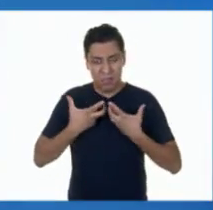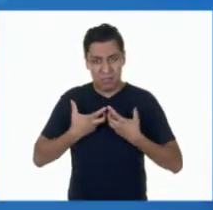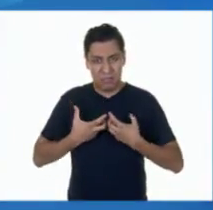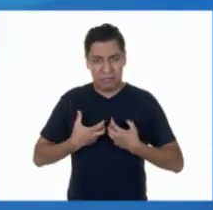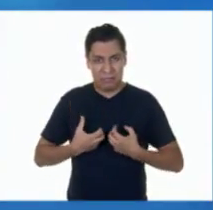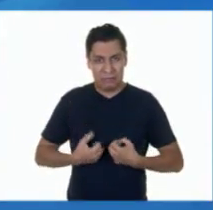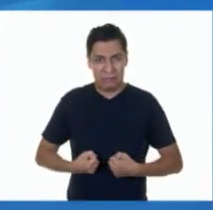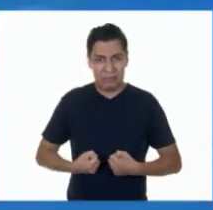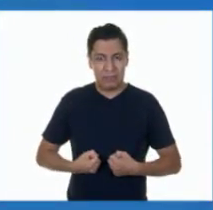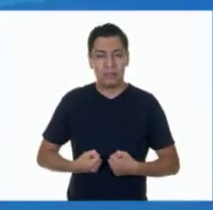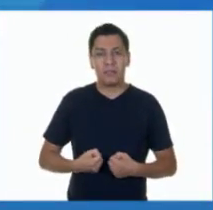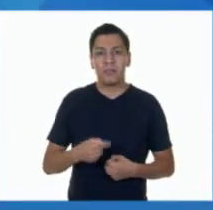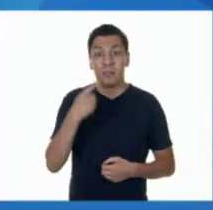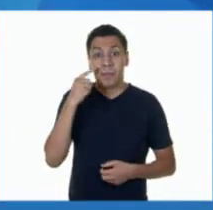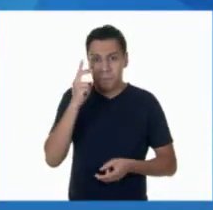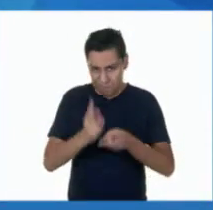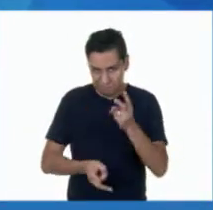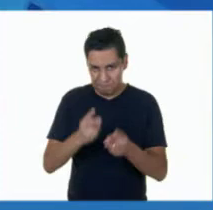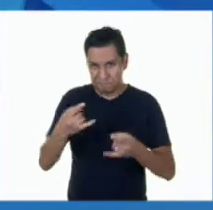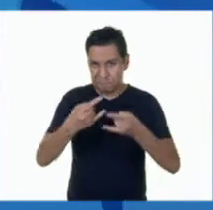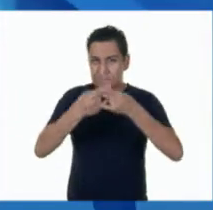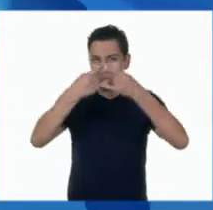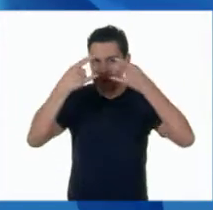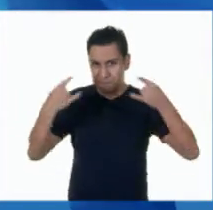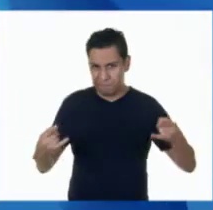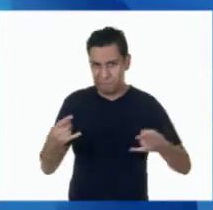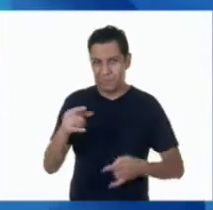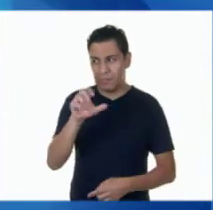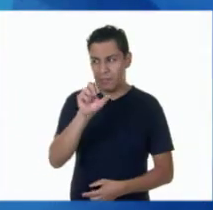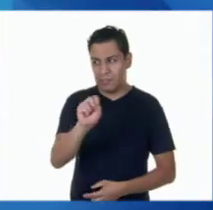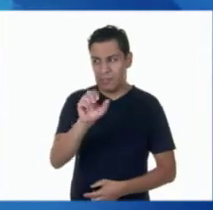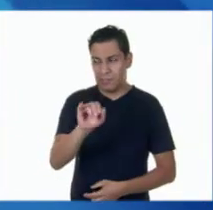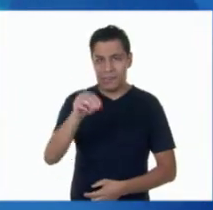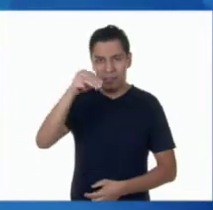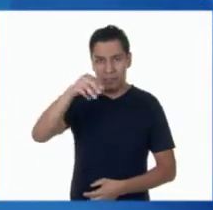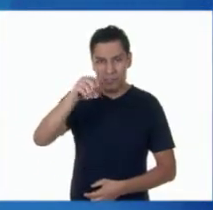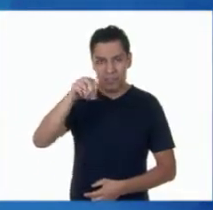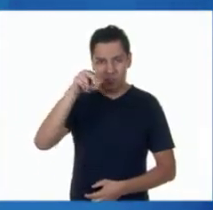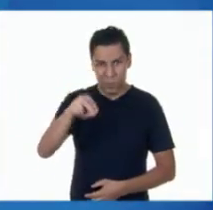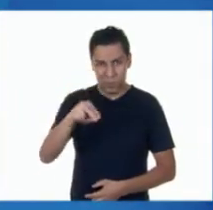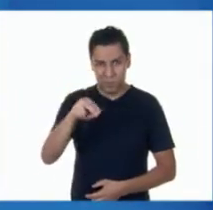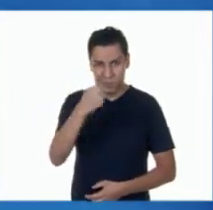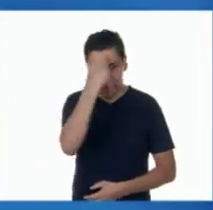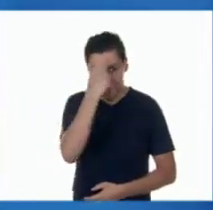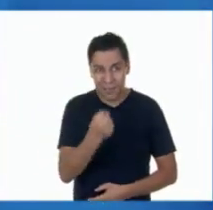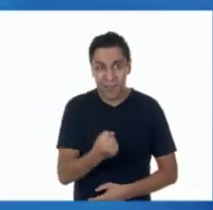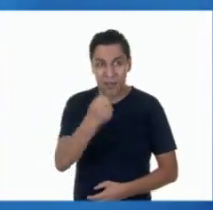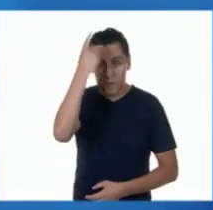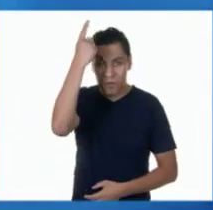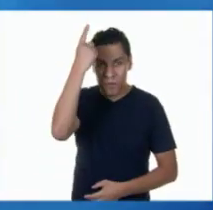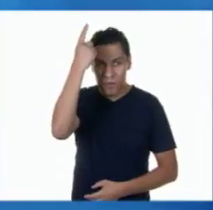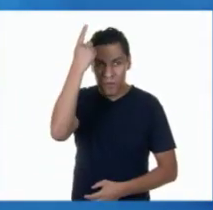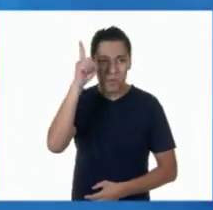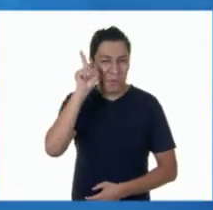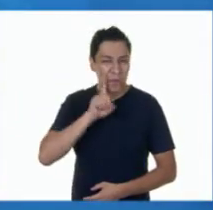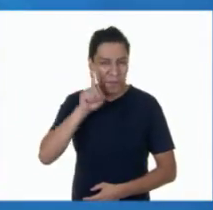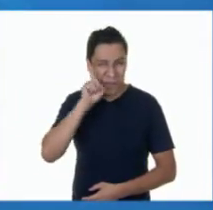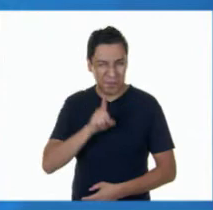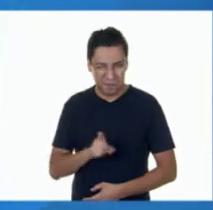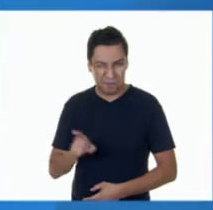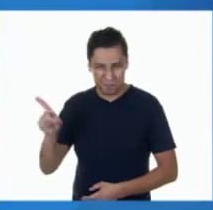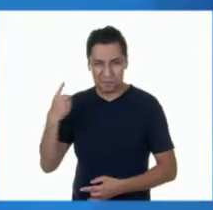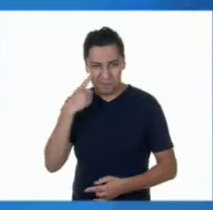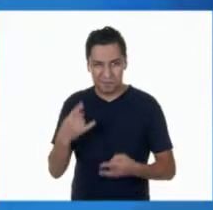platicarte un cuento que se llama Simón, eres un llorón, de la autora Ana Meila. Había una vez un niño